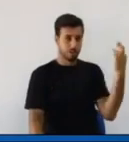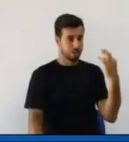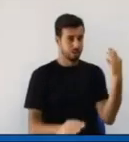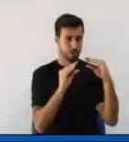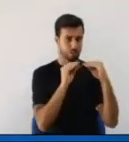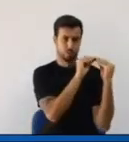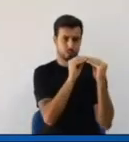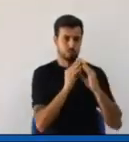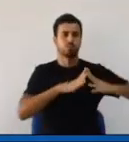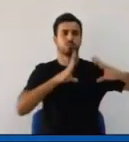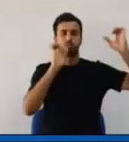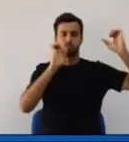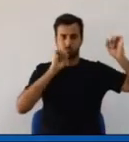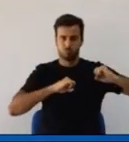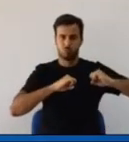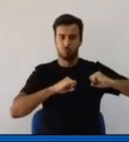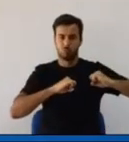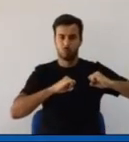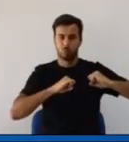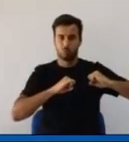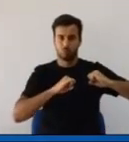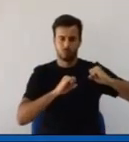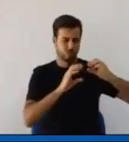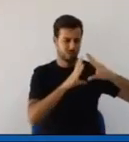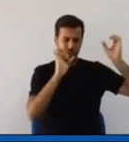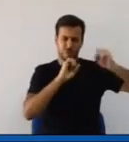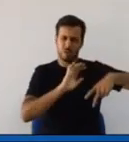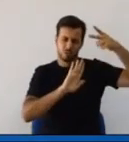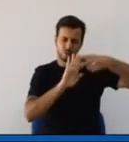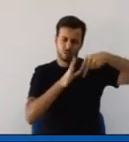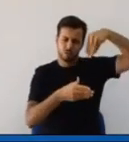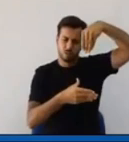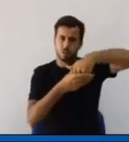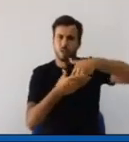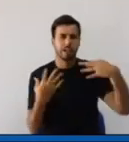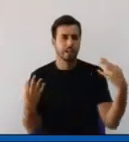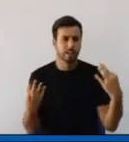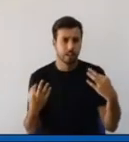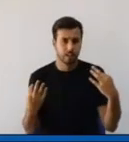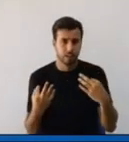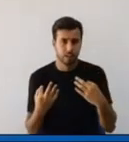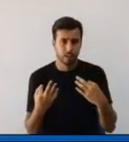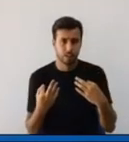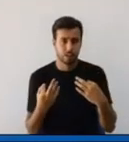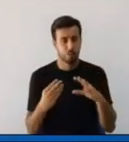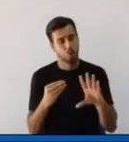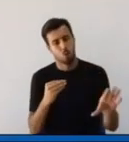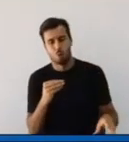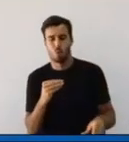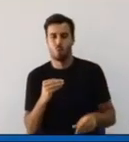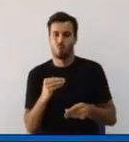pacto que deberá contener de manera irrenunciable un anexo oriental.